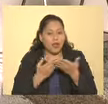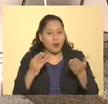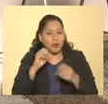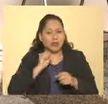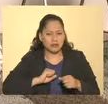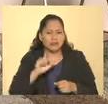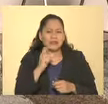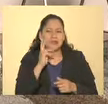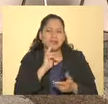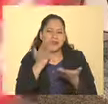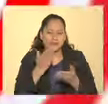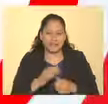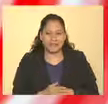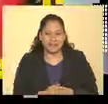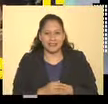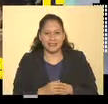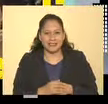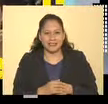XX. Vamos a ver. Vamos a ver.